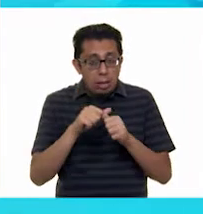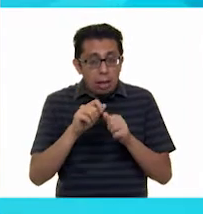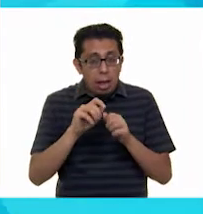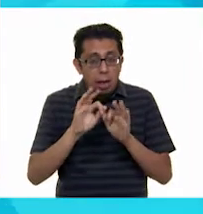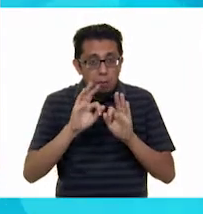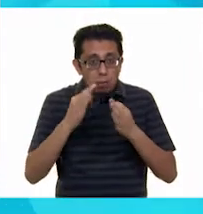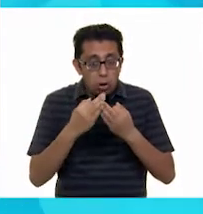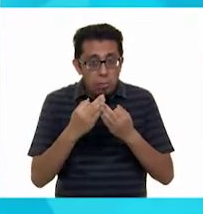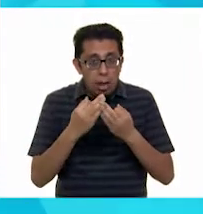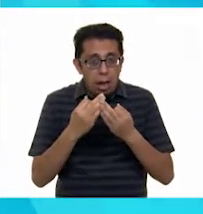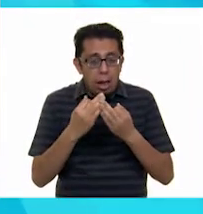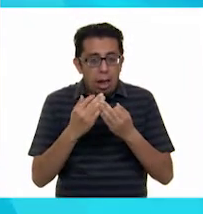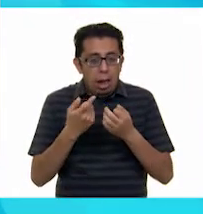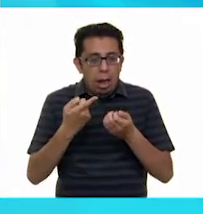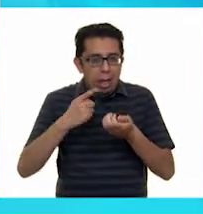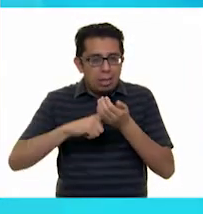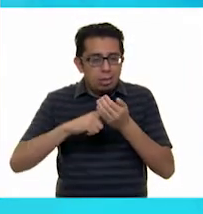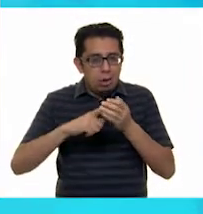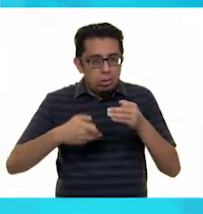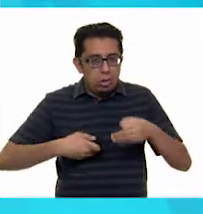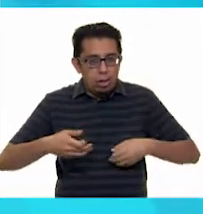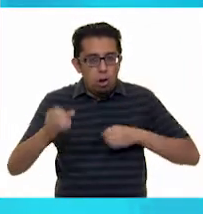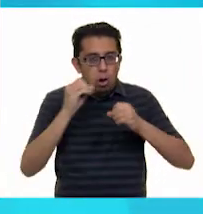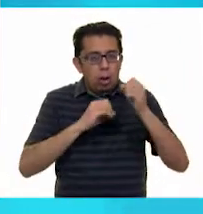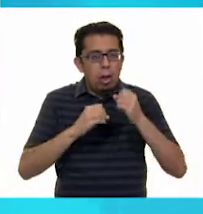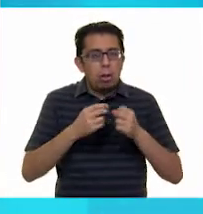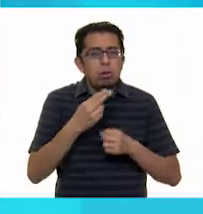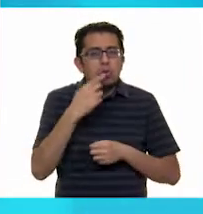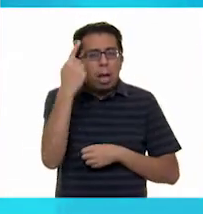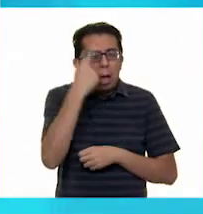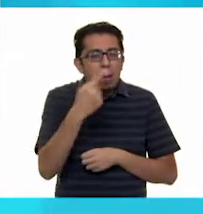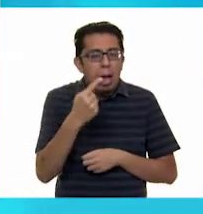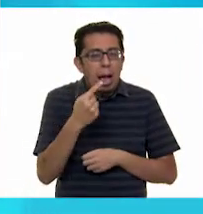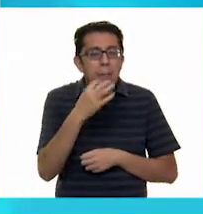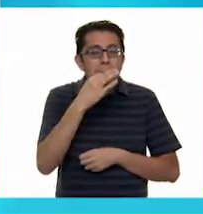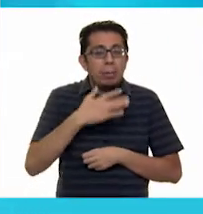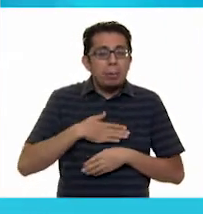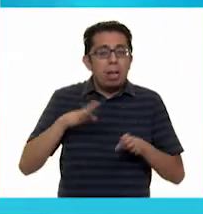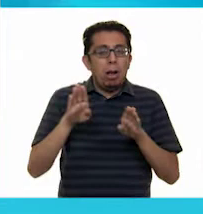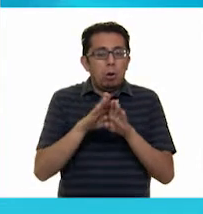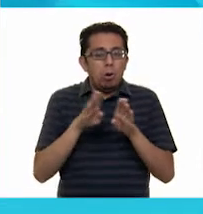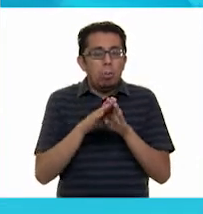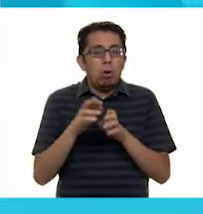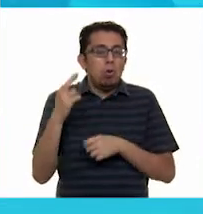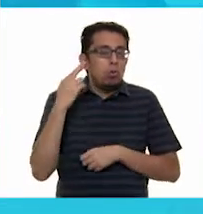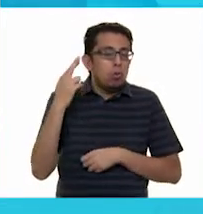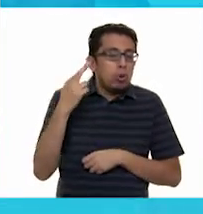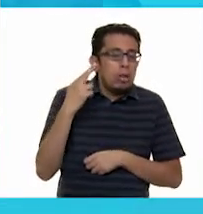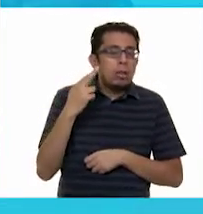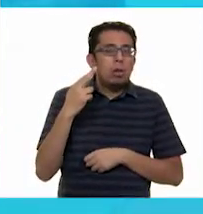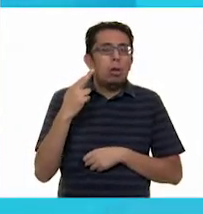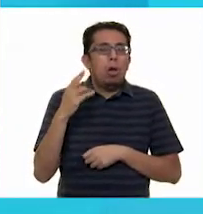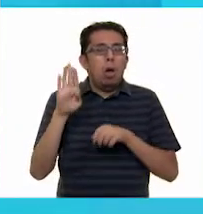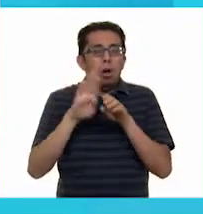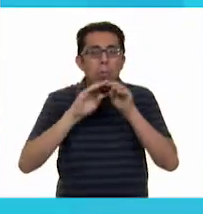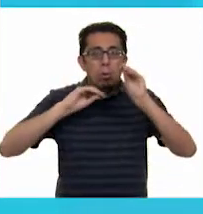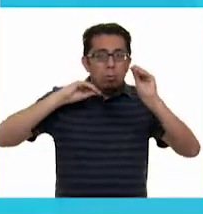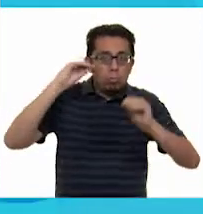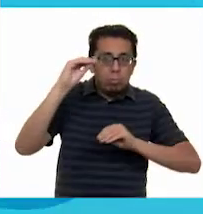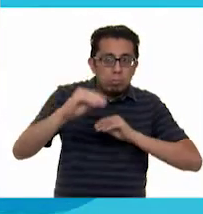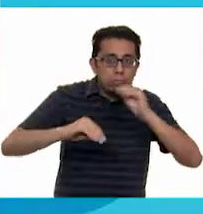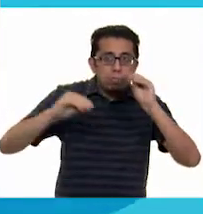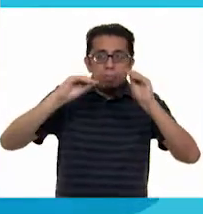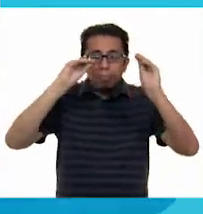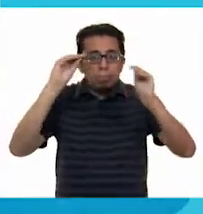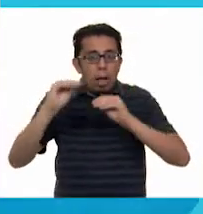teatro? Sí. ¿Para qué sirven? Para indicar cómo es la escenografía o los ruidos que deben escucharse. Busca un